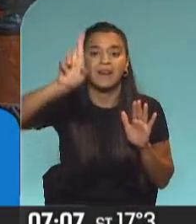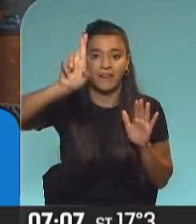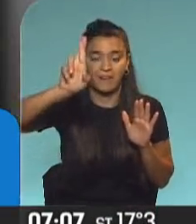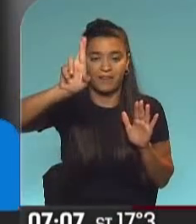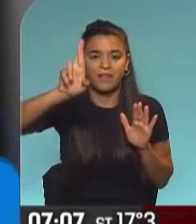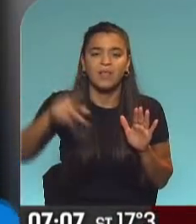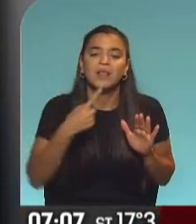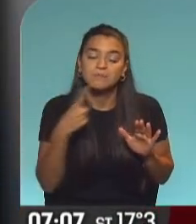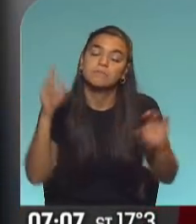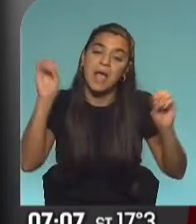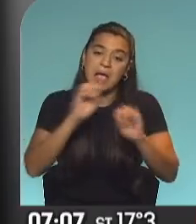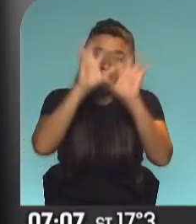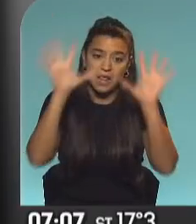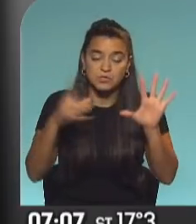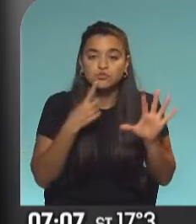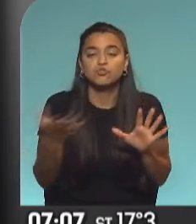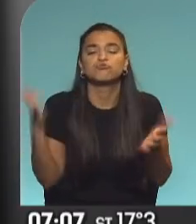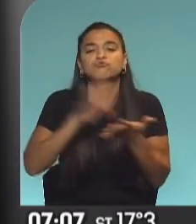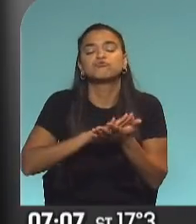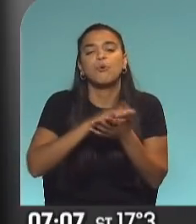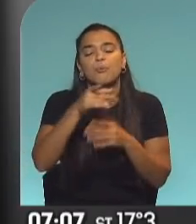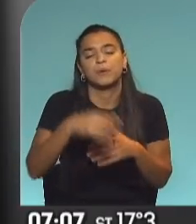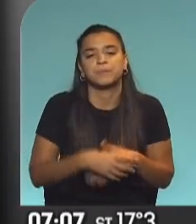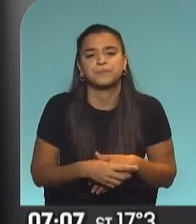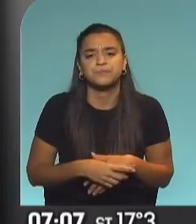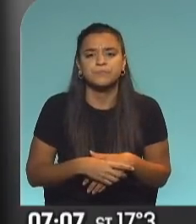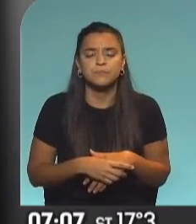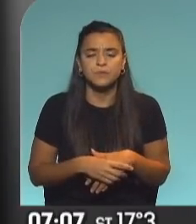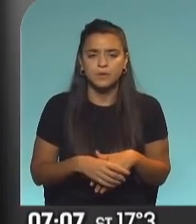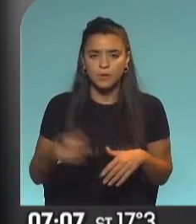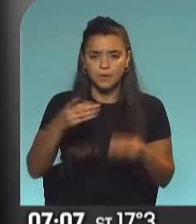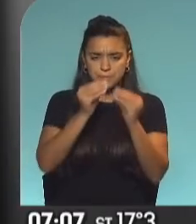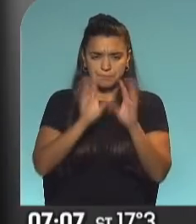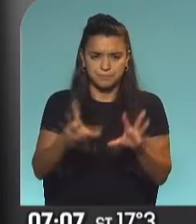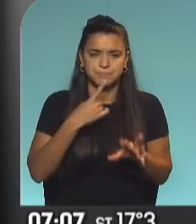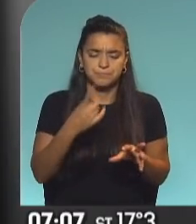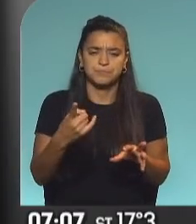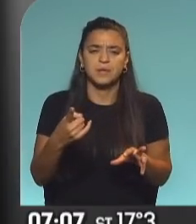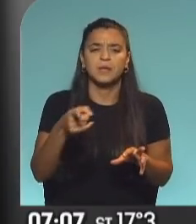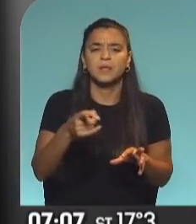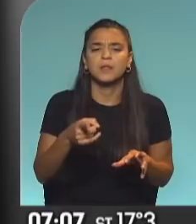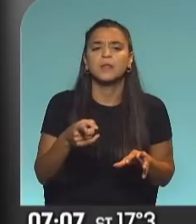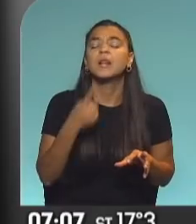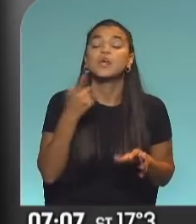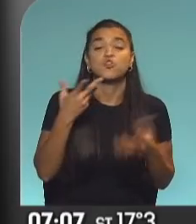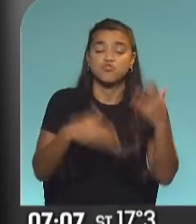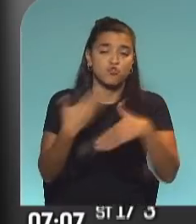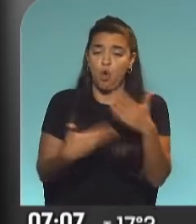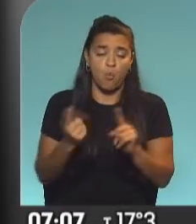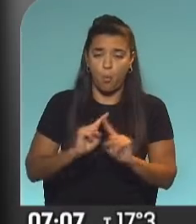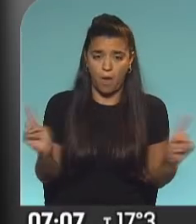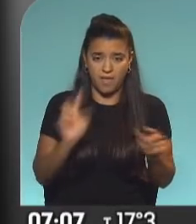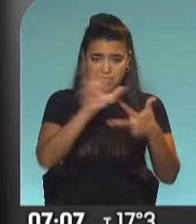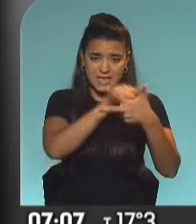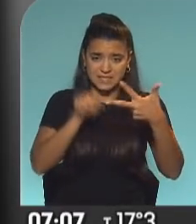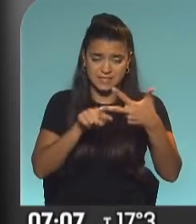que vale la aclaración, tiene que ver fundamentalmente... Voy a terminar, o voy a empezar por el final, no van a jugar los